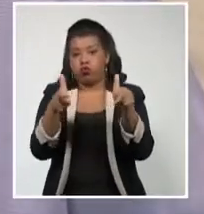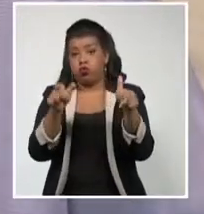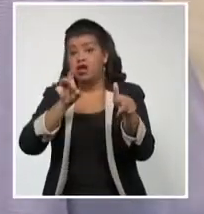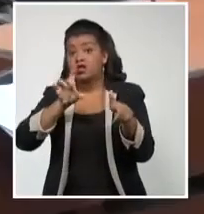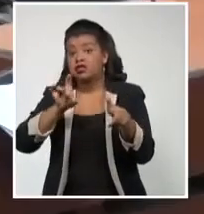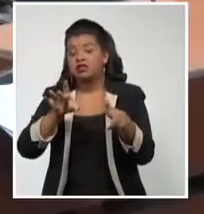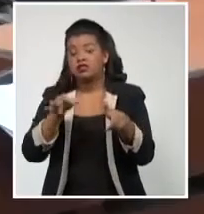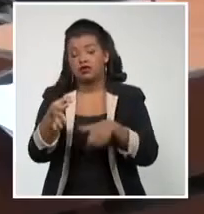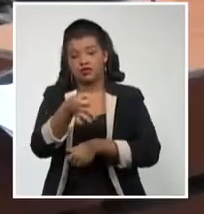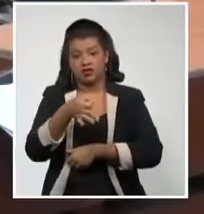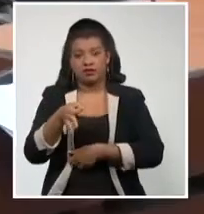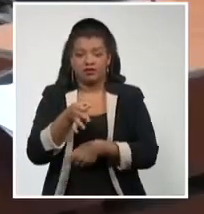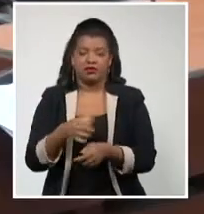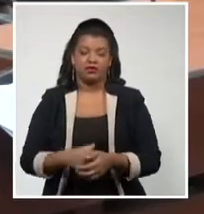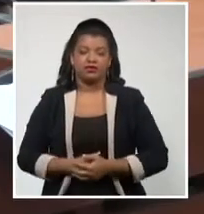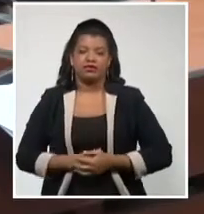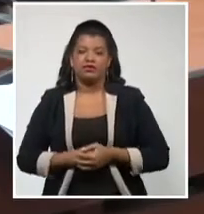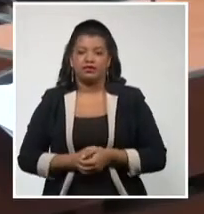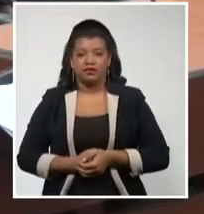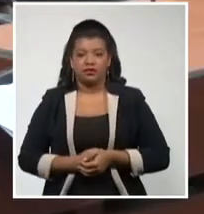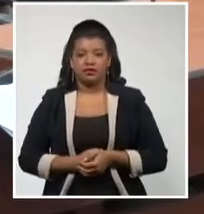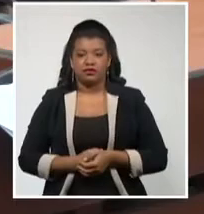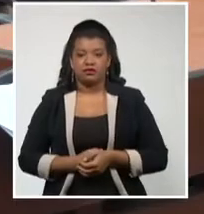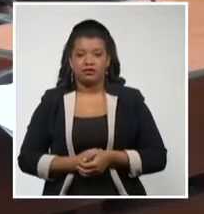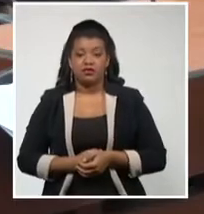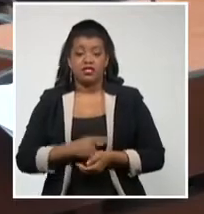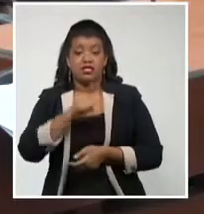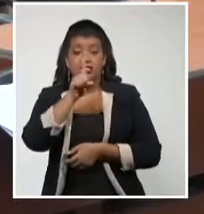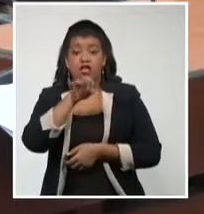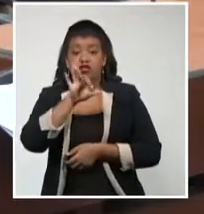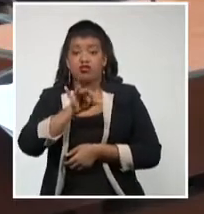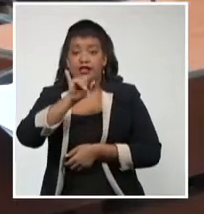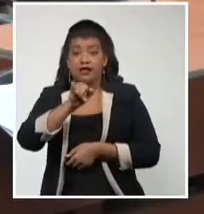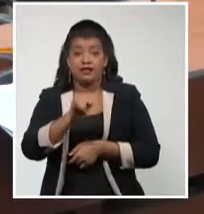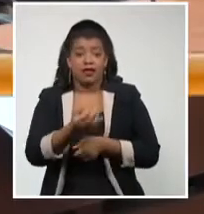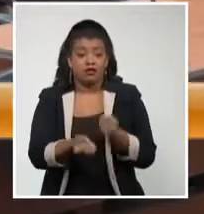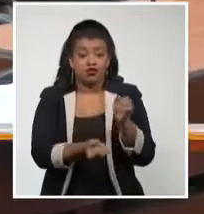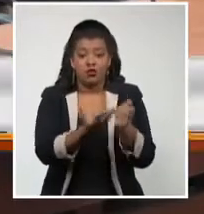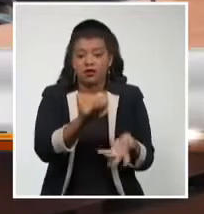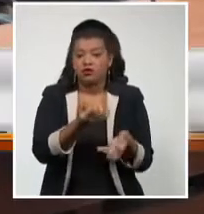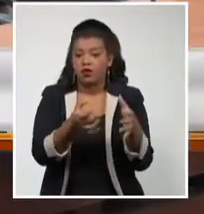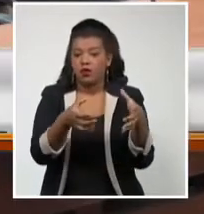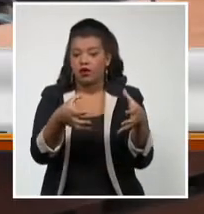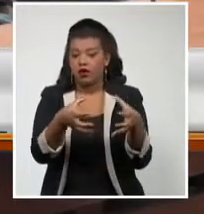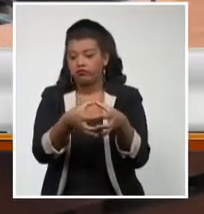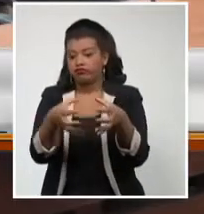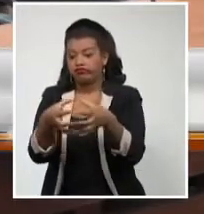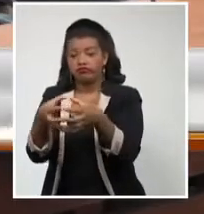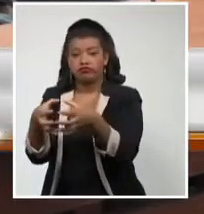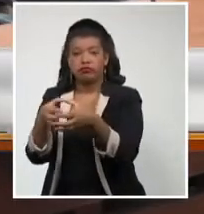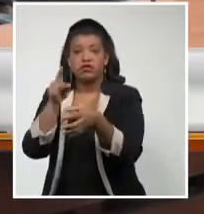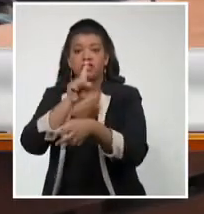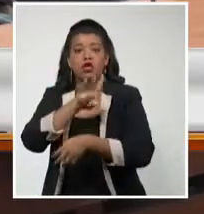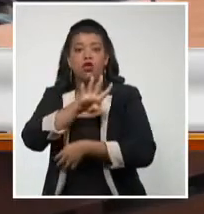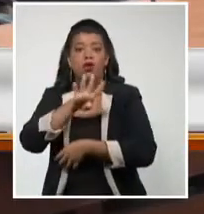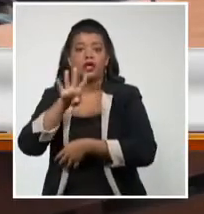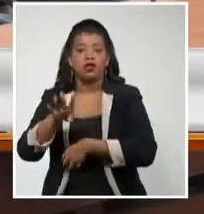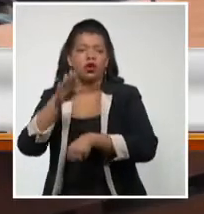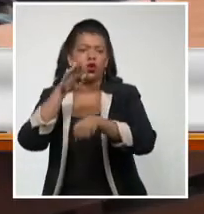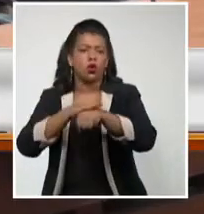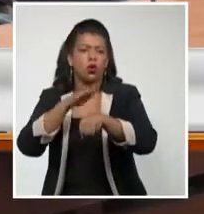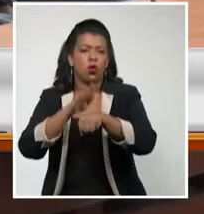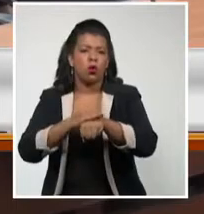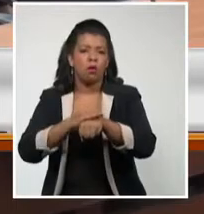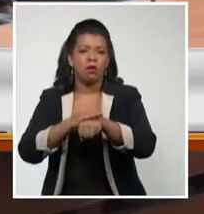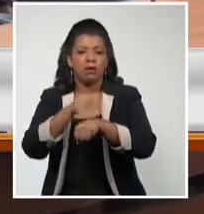municipios. De 186 focos activos que tiene La Habana, 144 han sido provocados por casos